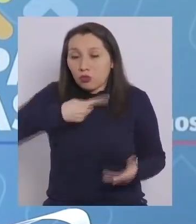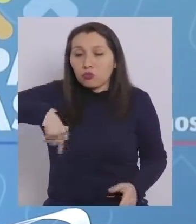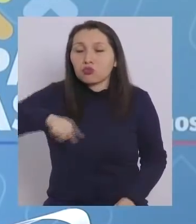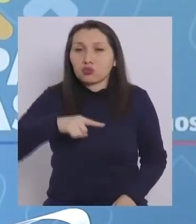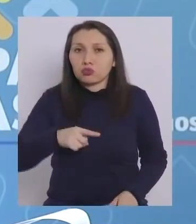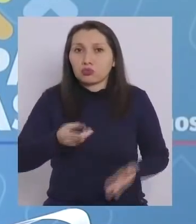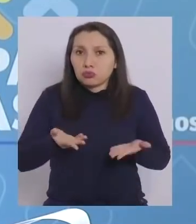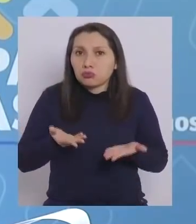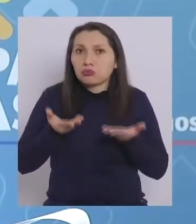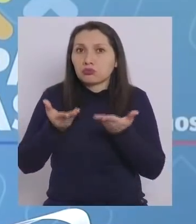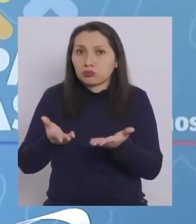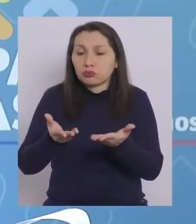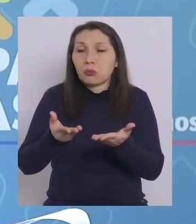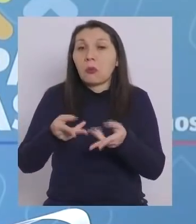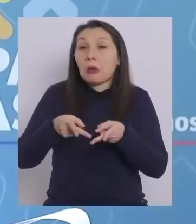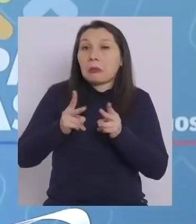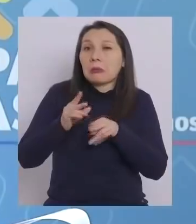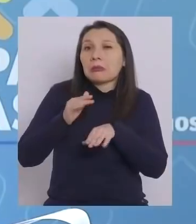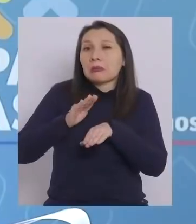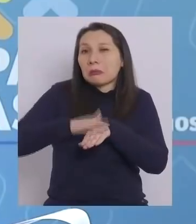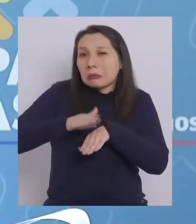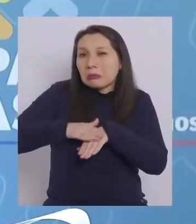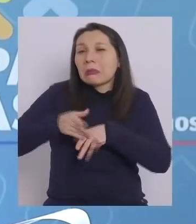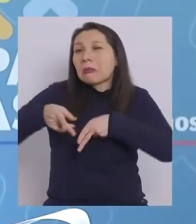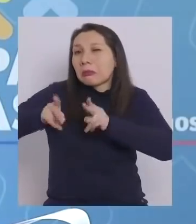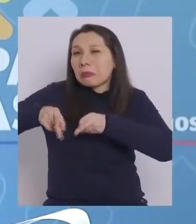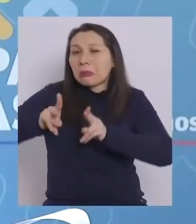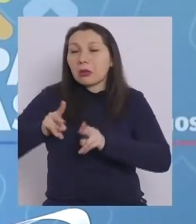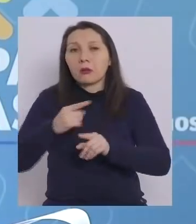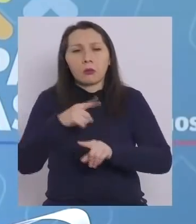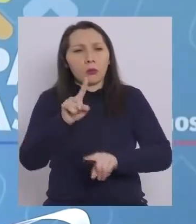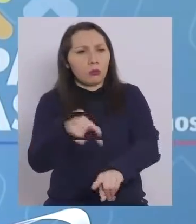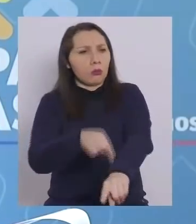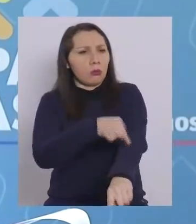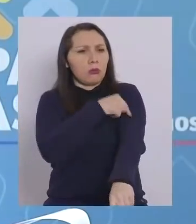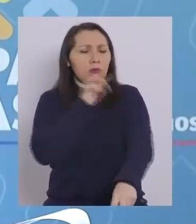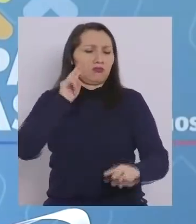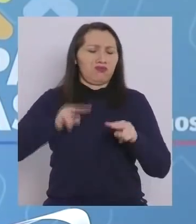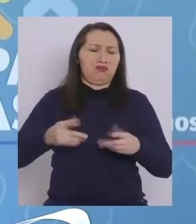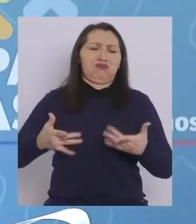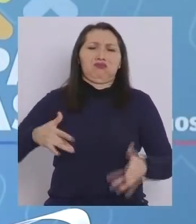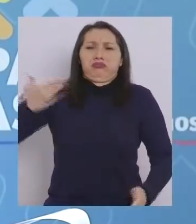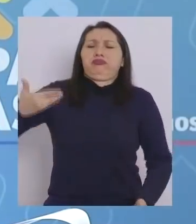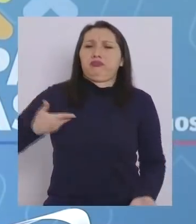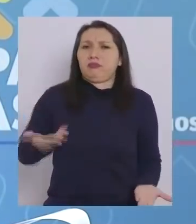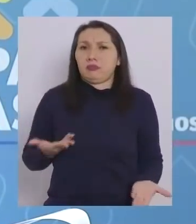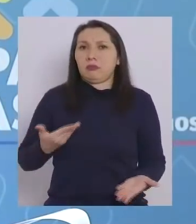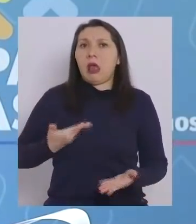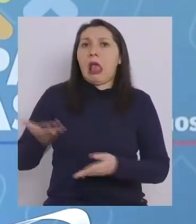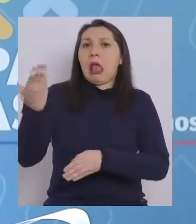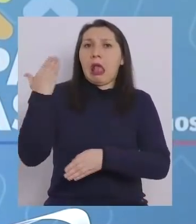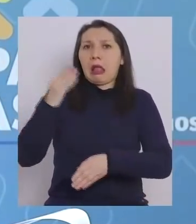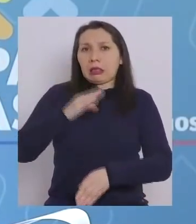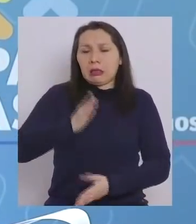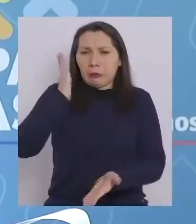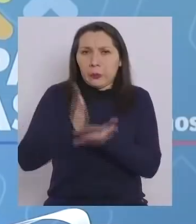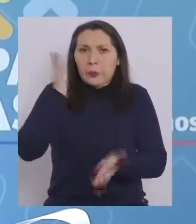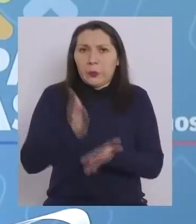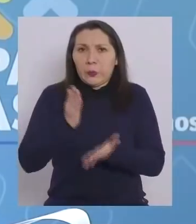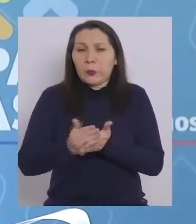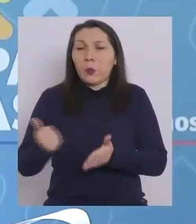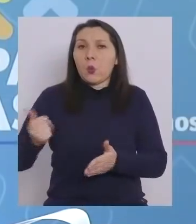cedemos en este punto, las otras regiones se van a sentir maltratadas porque les exigimos una